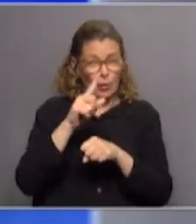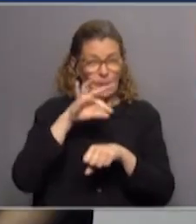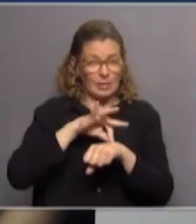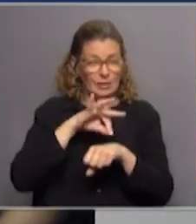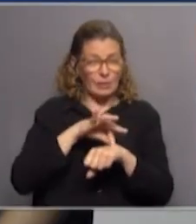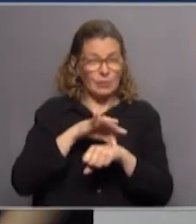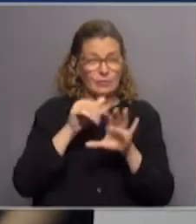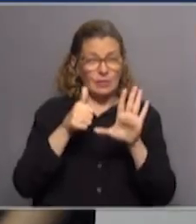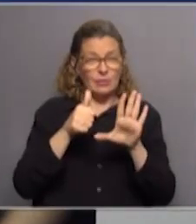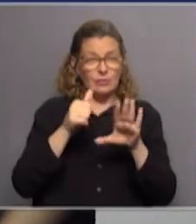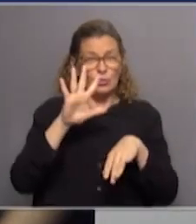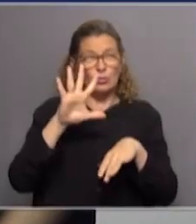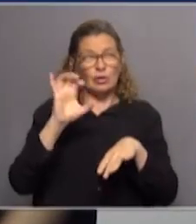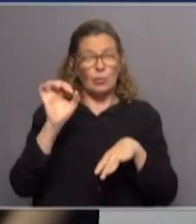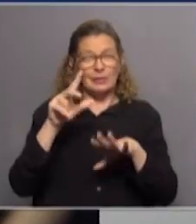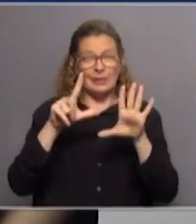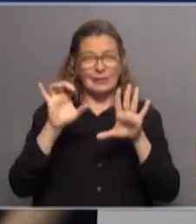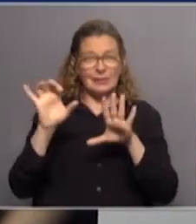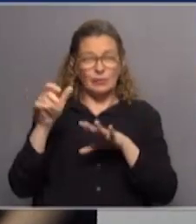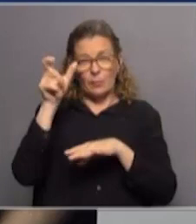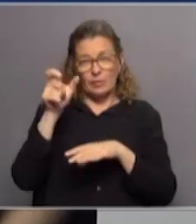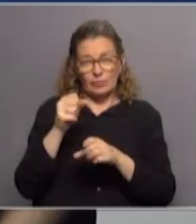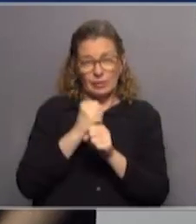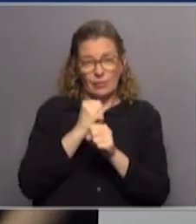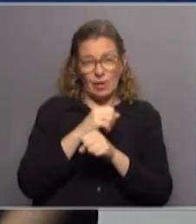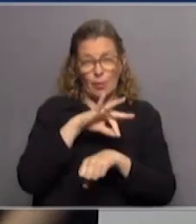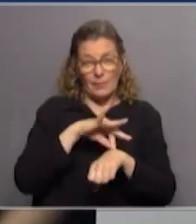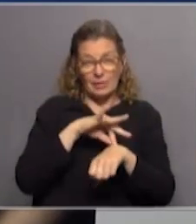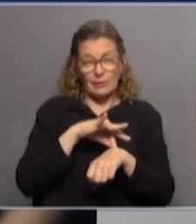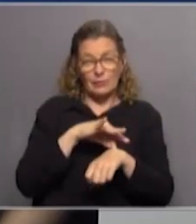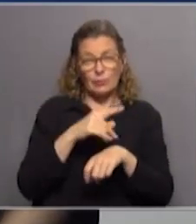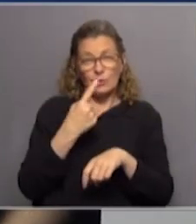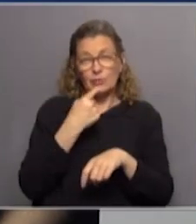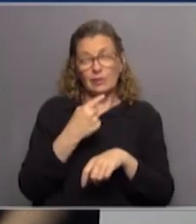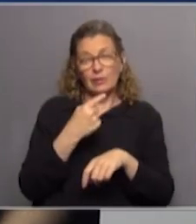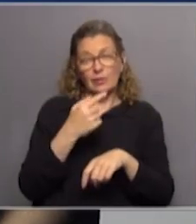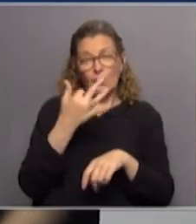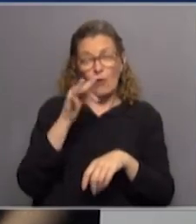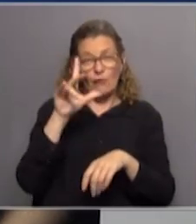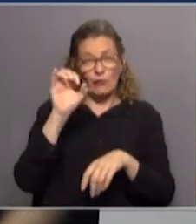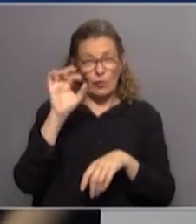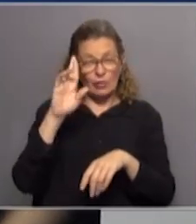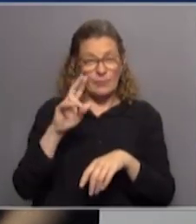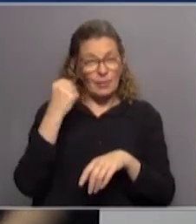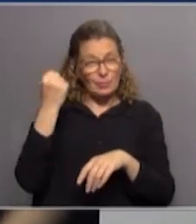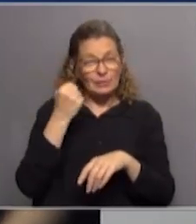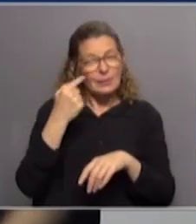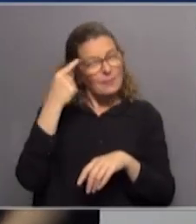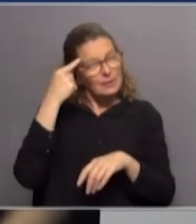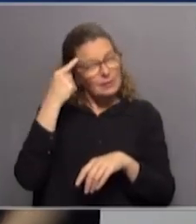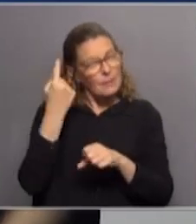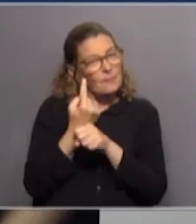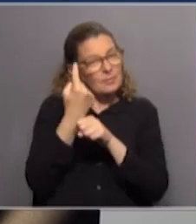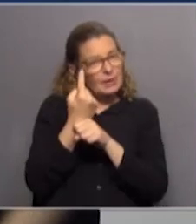y unos 650 700 trabajadores médicos y una cosa que dijo Flor que también es muy importante es la de priorizar